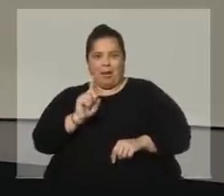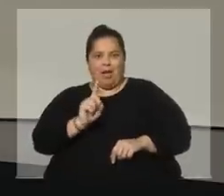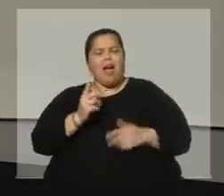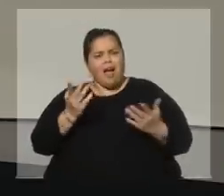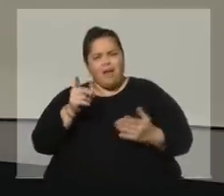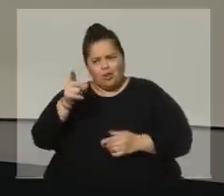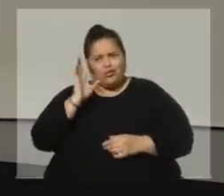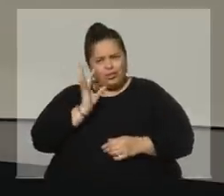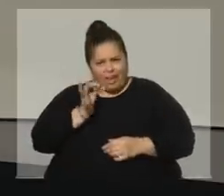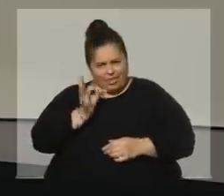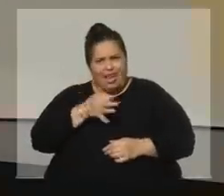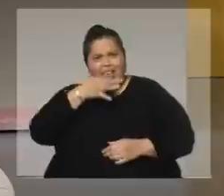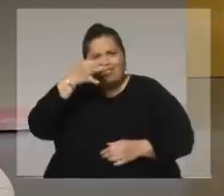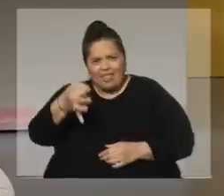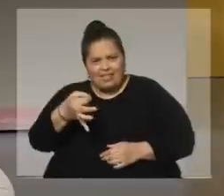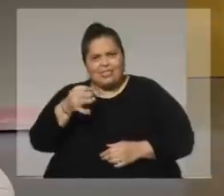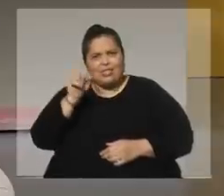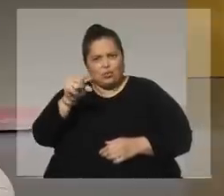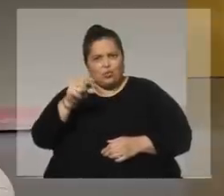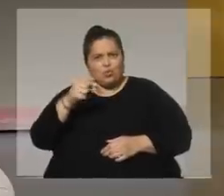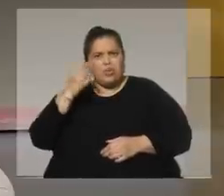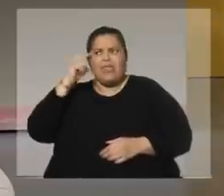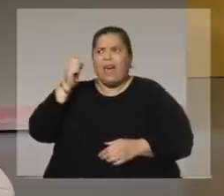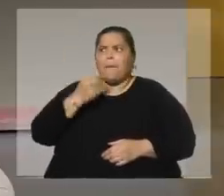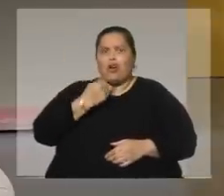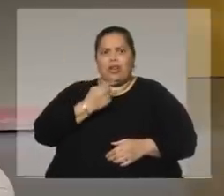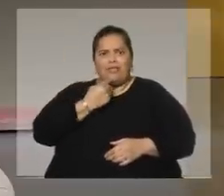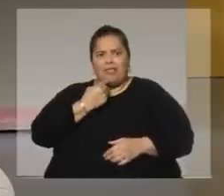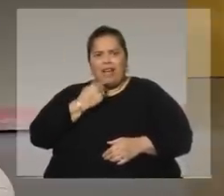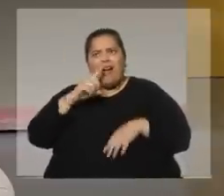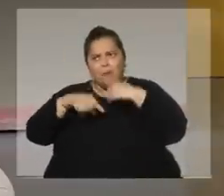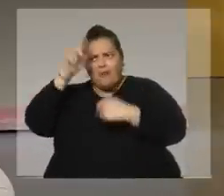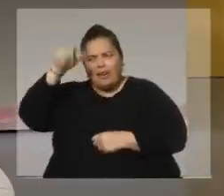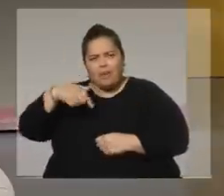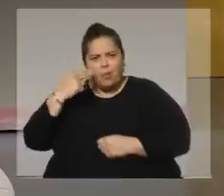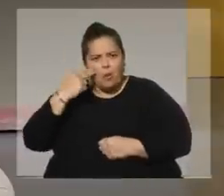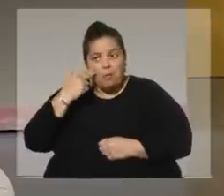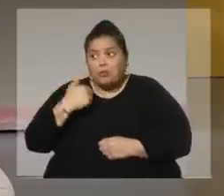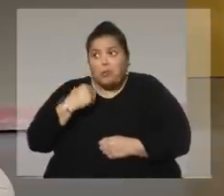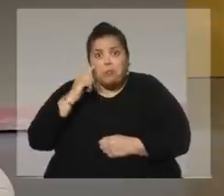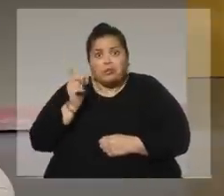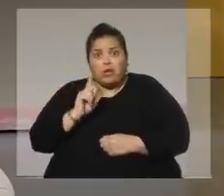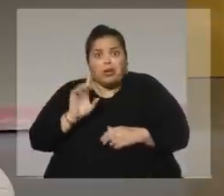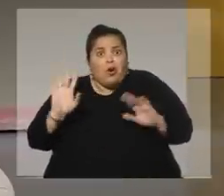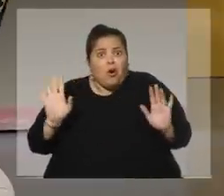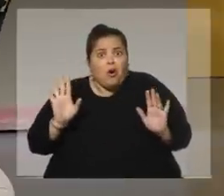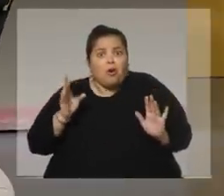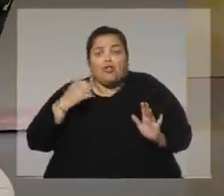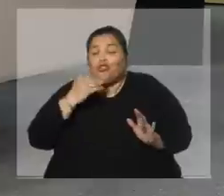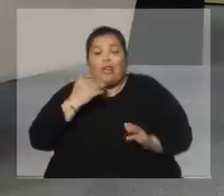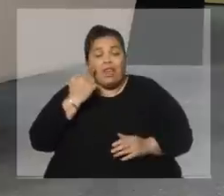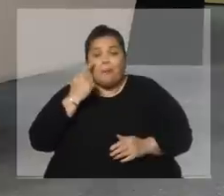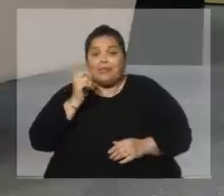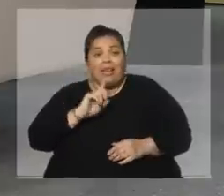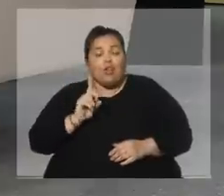generar problemas el definirte? Yo creo que no porque con la misma libertad con que se definen absolutamente cualquiera de